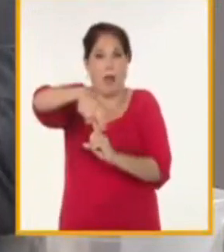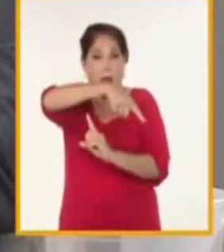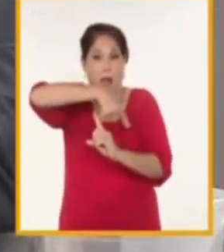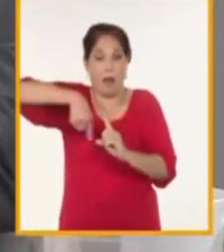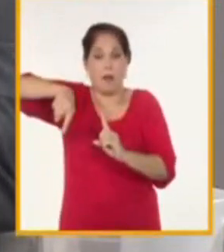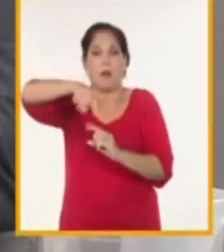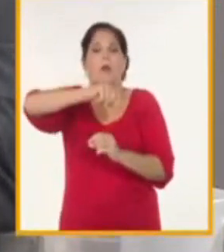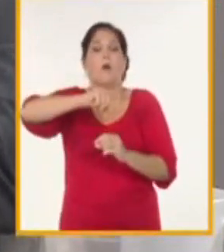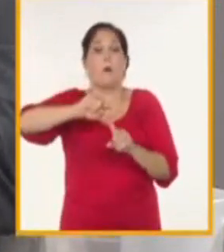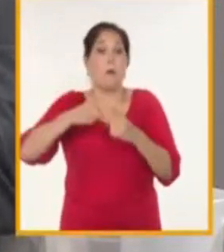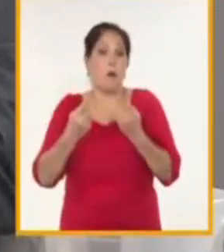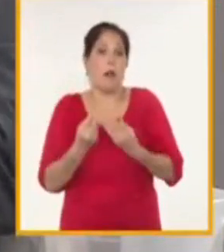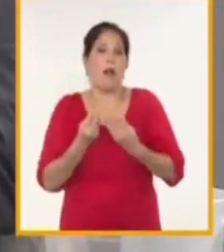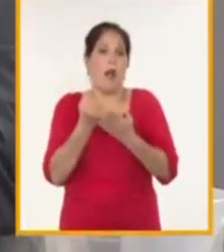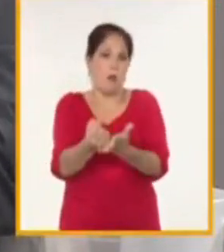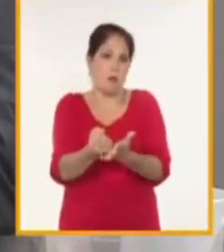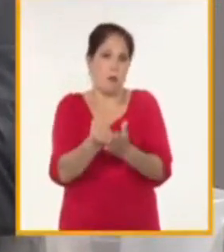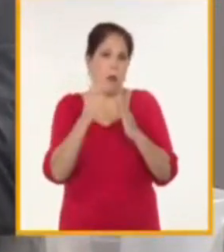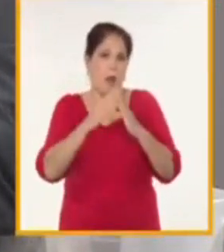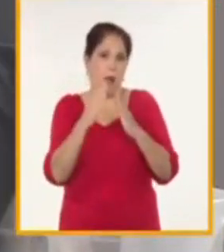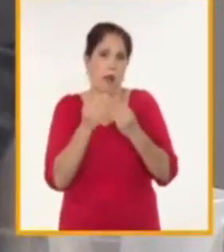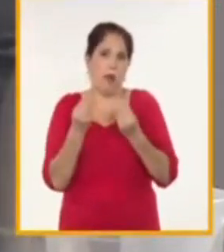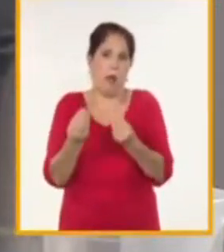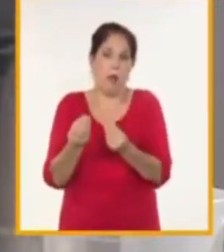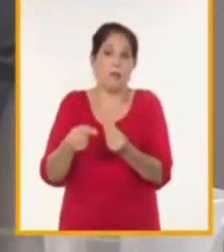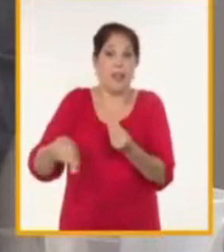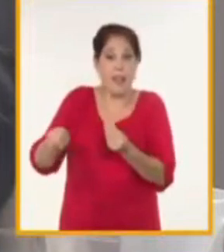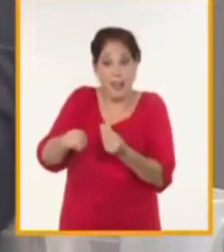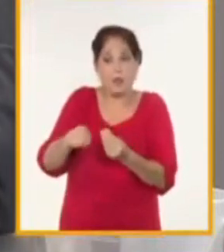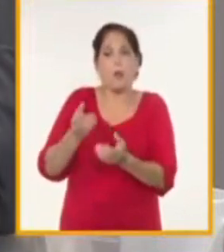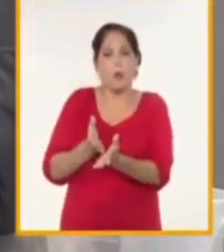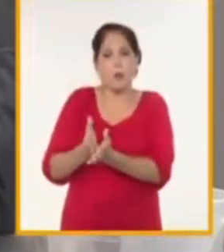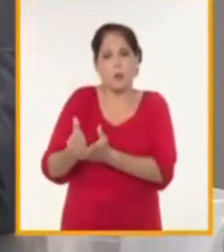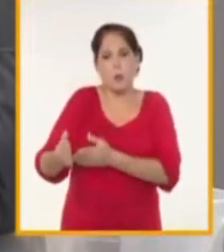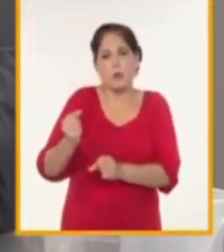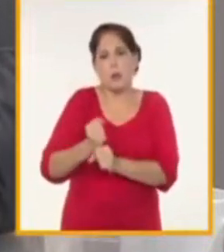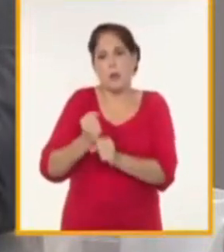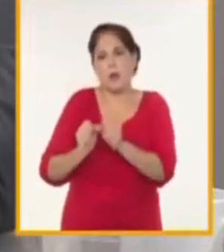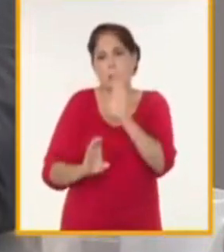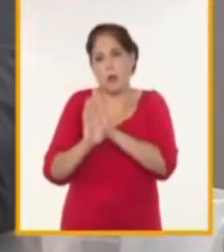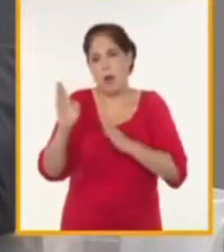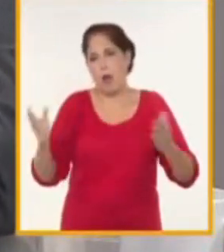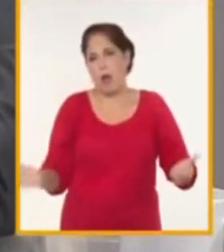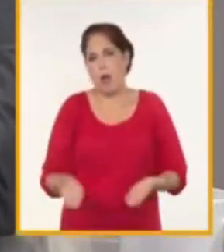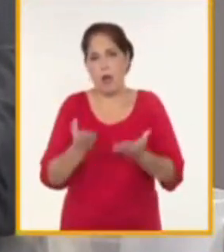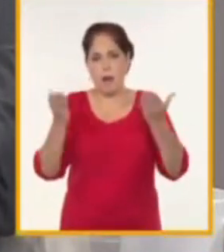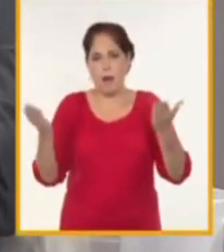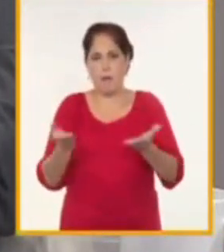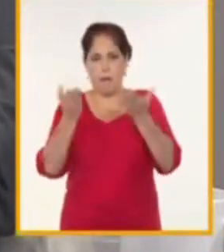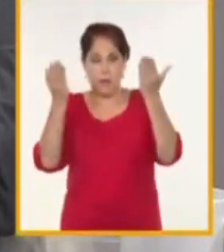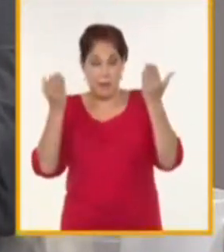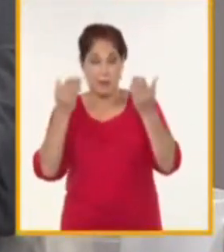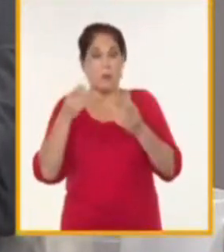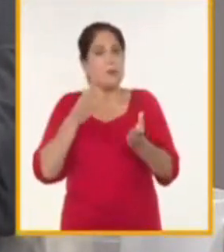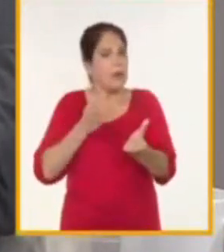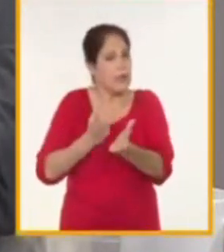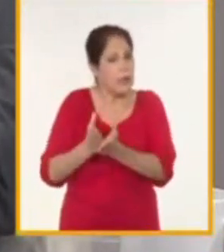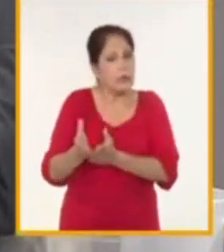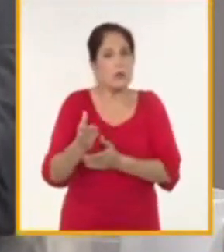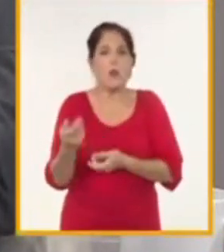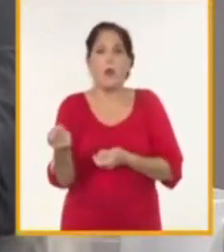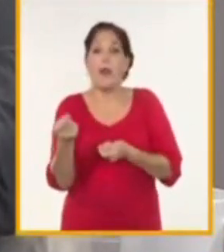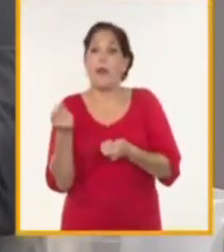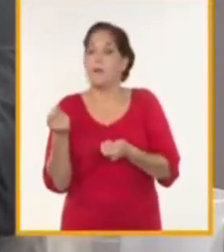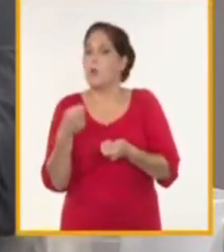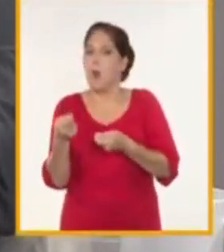de la infraestructura y sobre esa base tenemos que continuar avanzando es importante continuar captando negocios